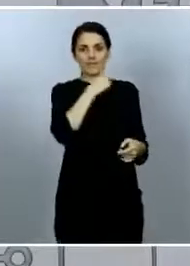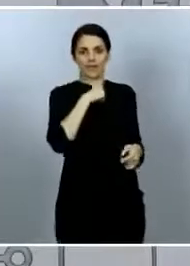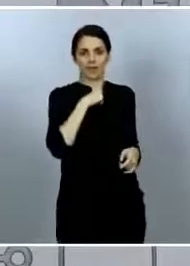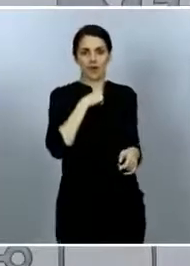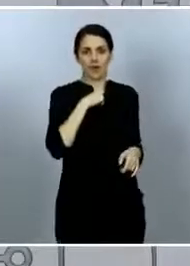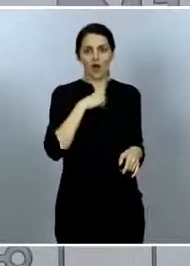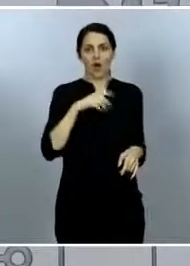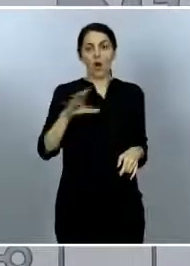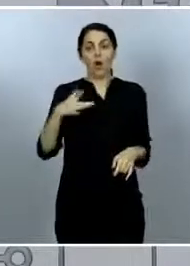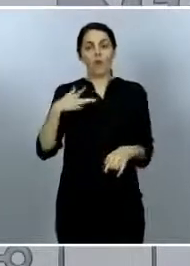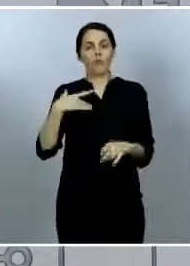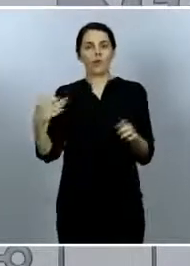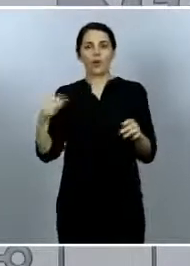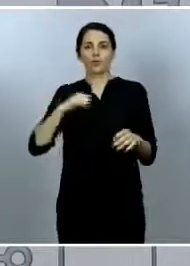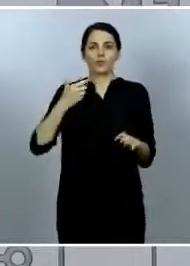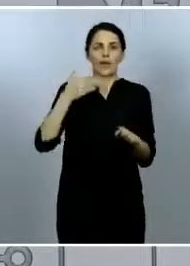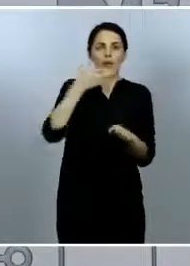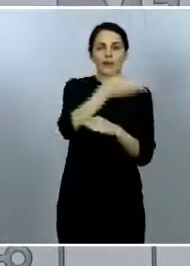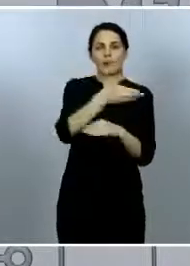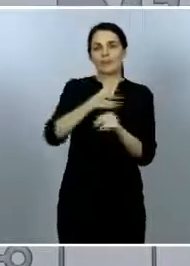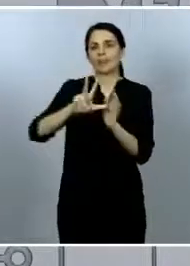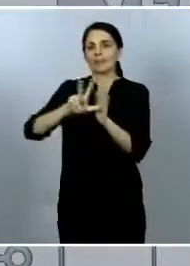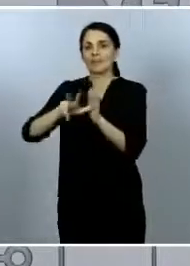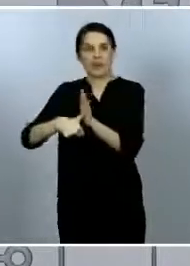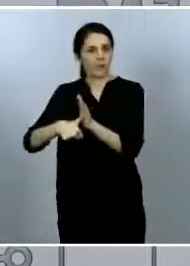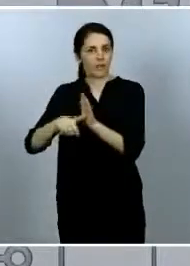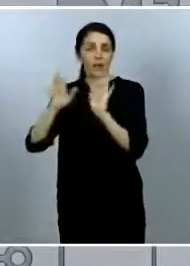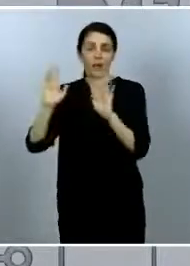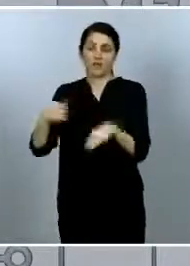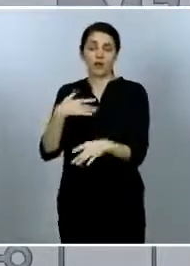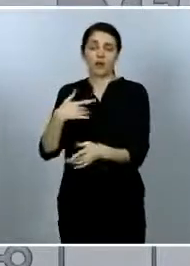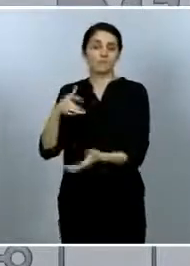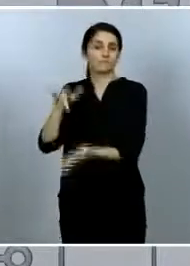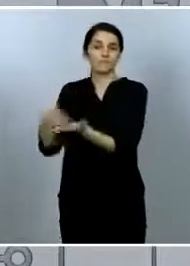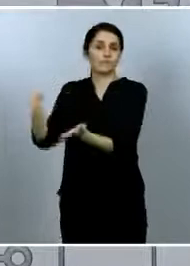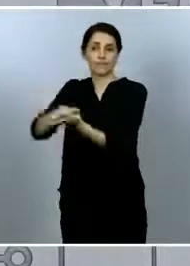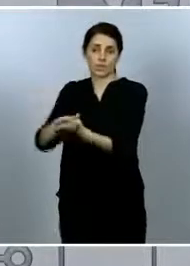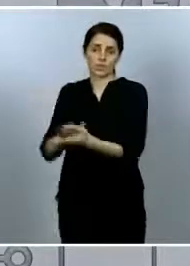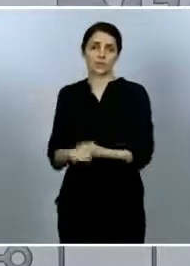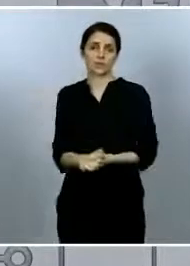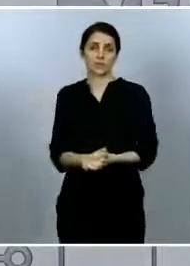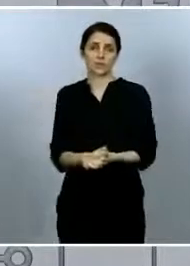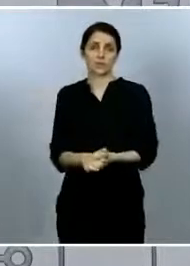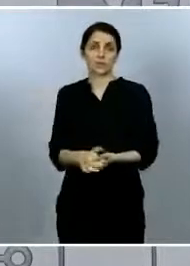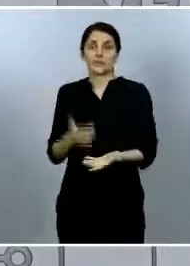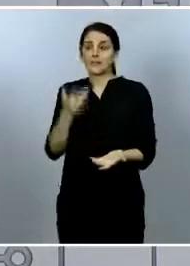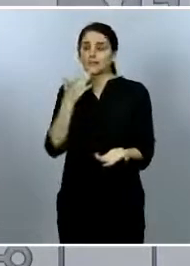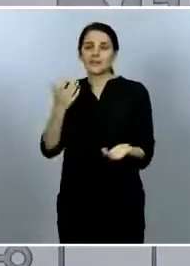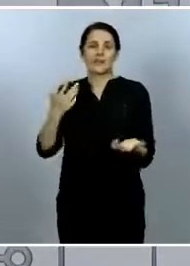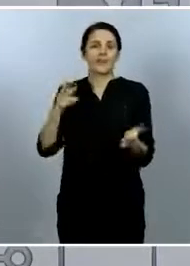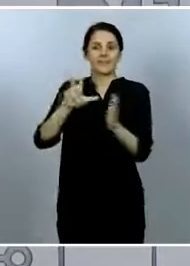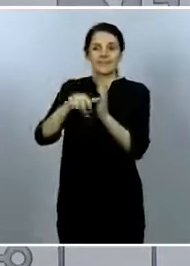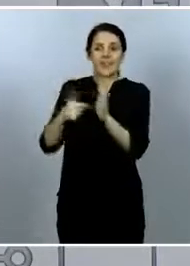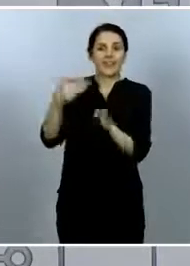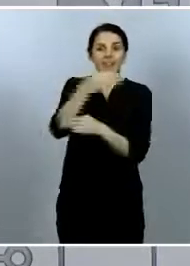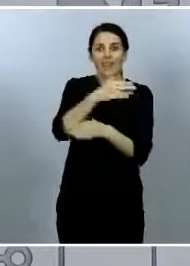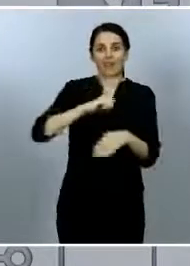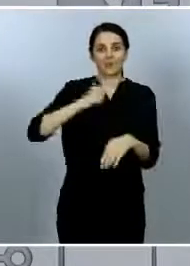demasiado su llegada al hospital y eso ha podido acabar en una muerte que a lo mejor si no se hubiera retrasado podrían haber